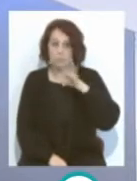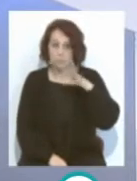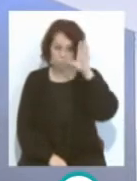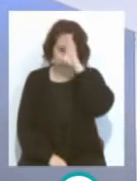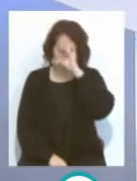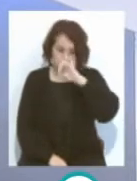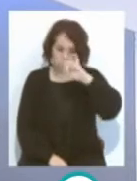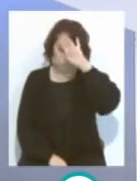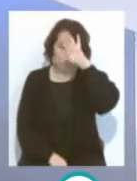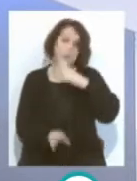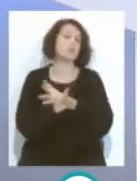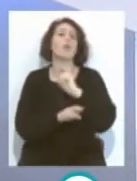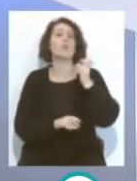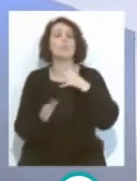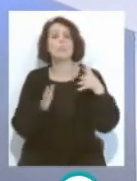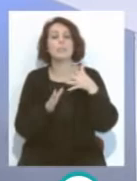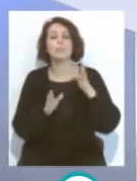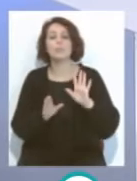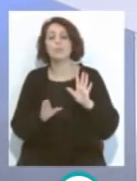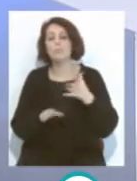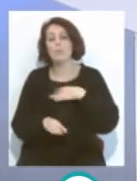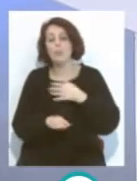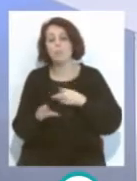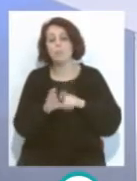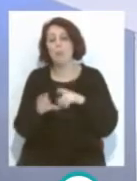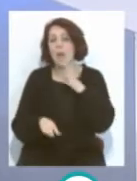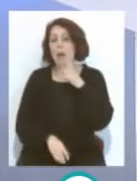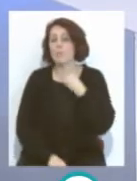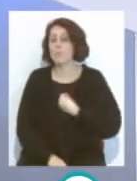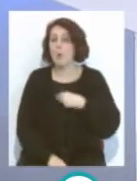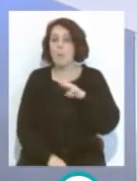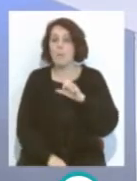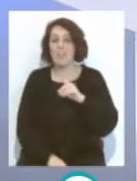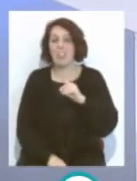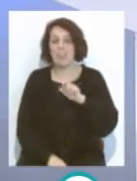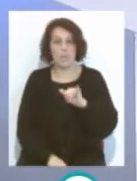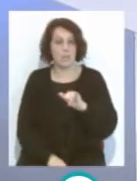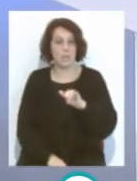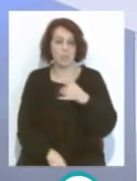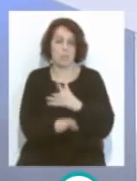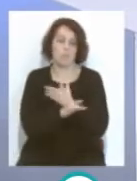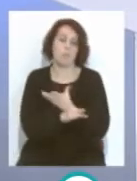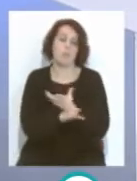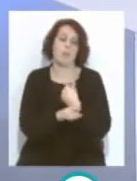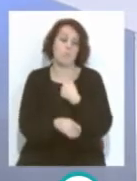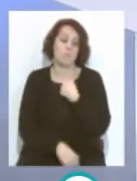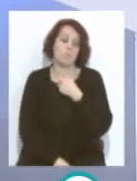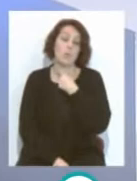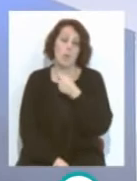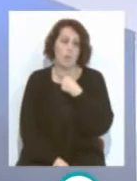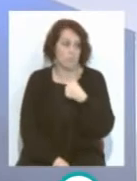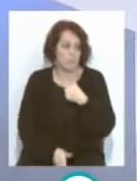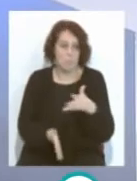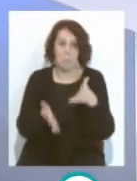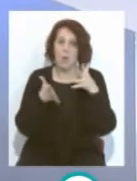después hay otros jugadores que en un momento determinado podrían estar. Ahora mismo apareció Pedri, que puede ser un jugador que a mí me está gustando, me está